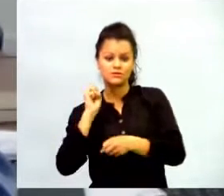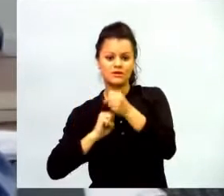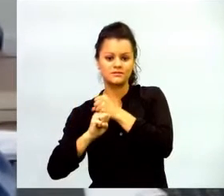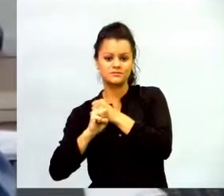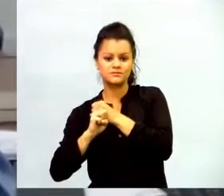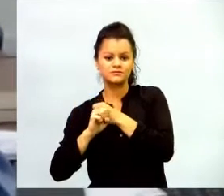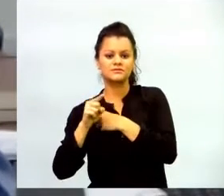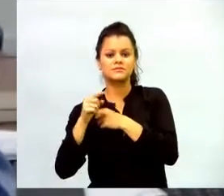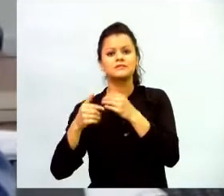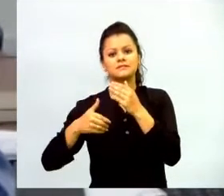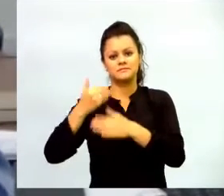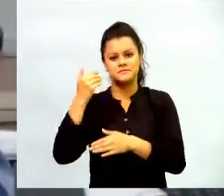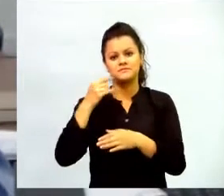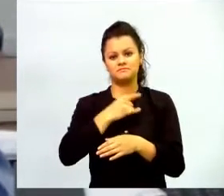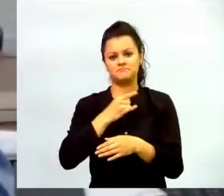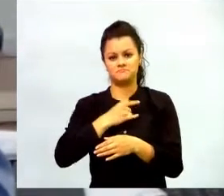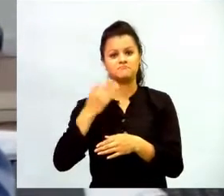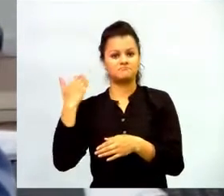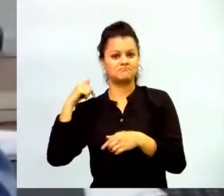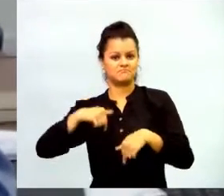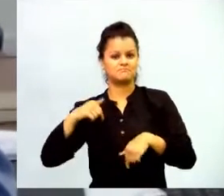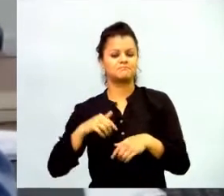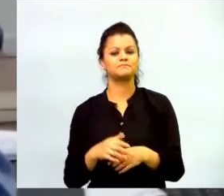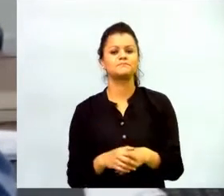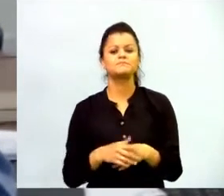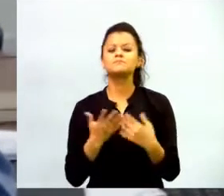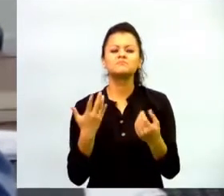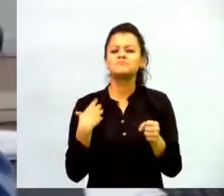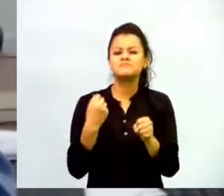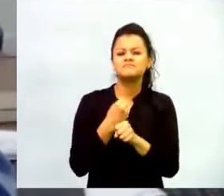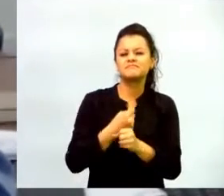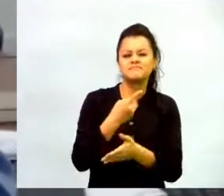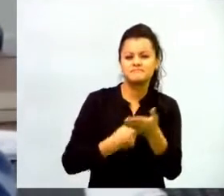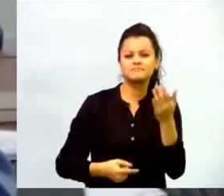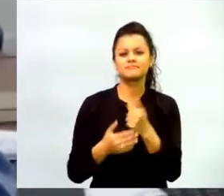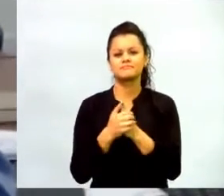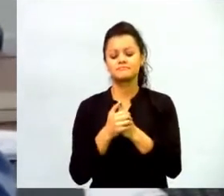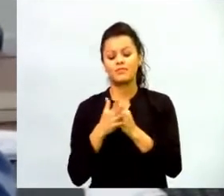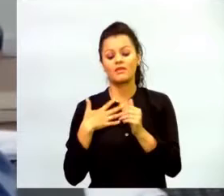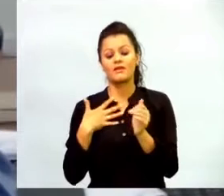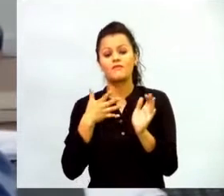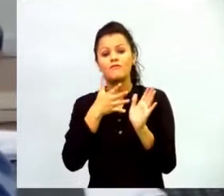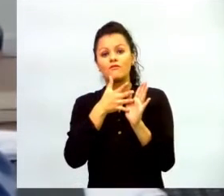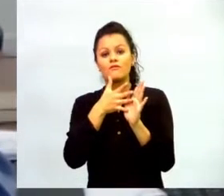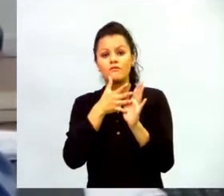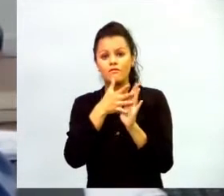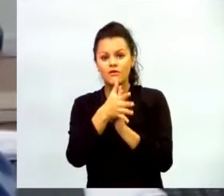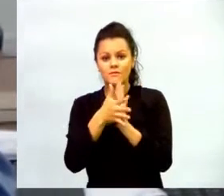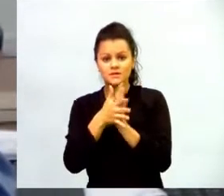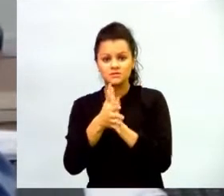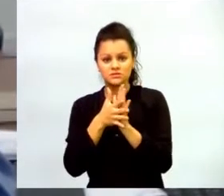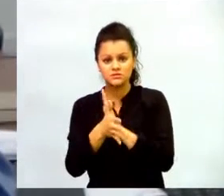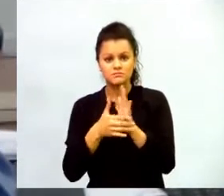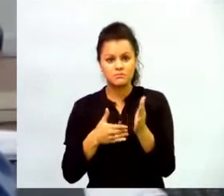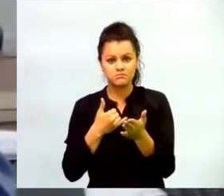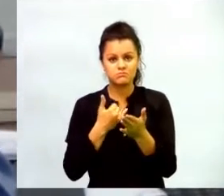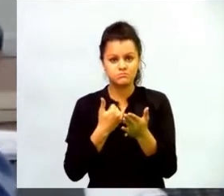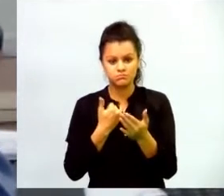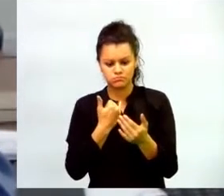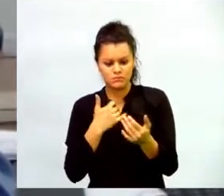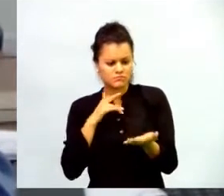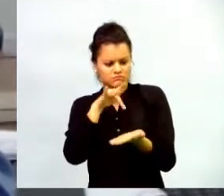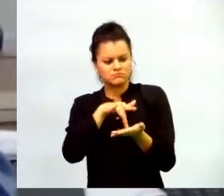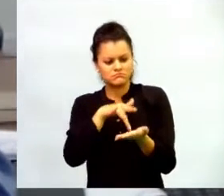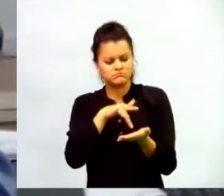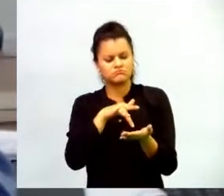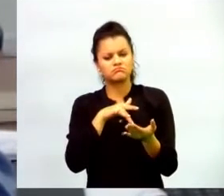¿En qué frentes trabajamos? Trabajamos en formación presencial. Hemos hecho intervenciones en todo el país, en zonas remotas del